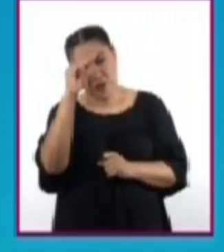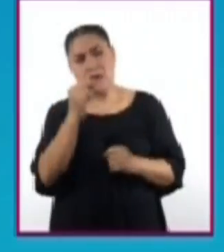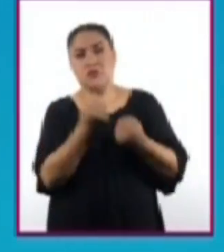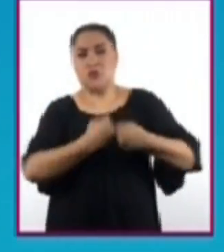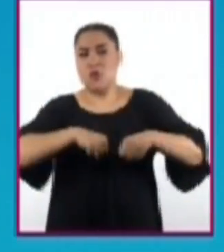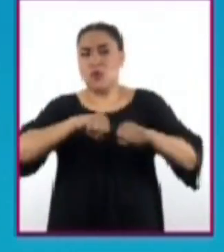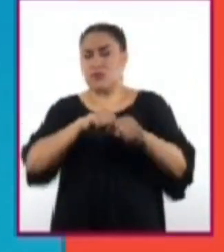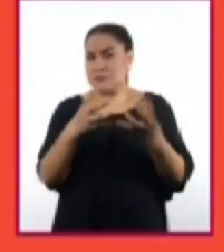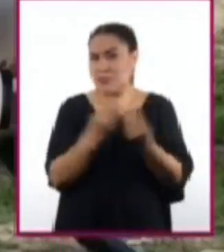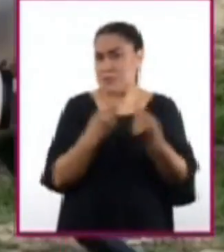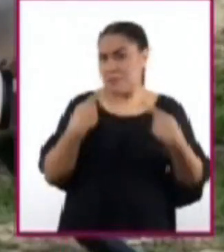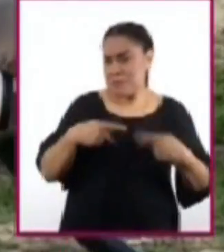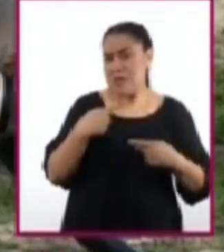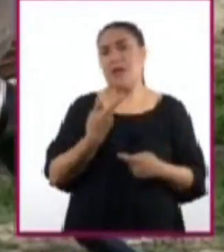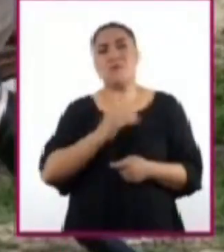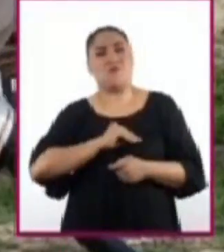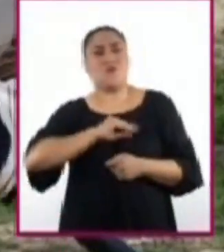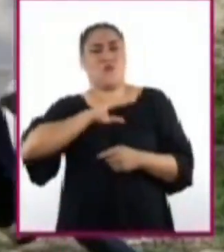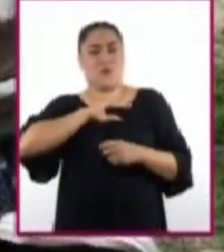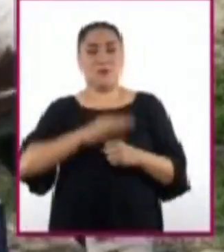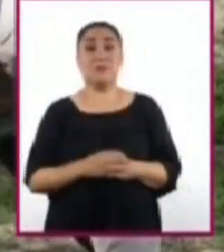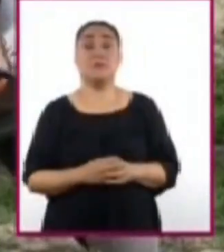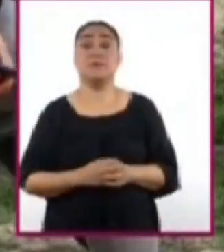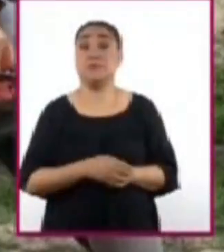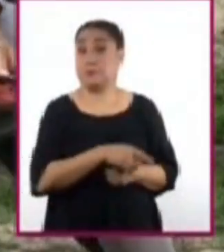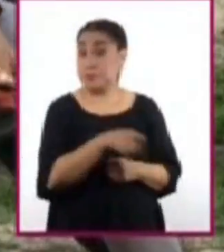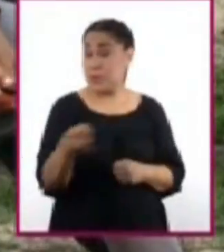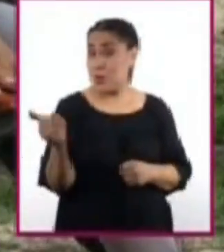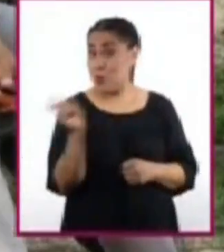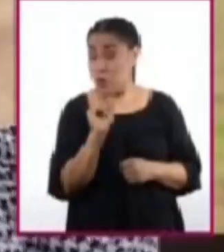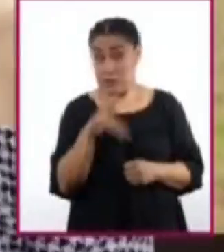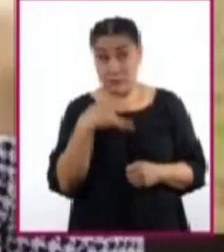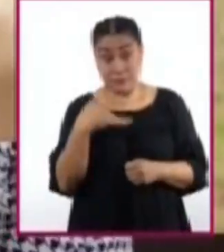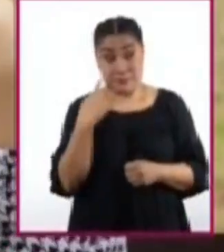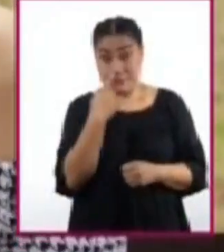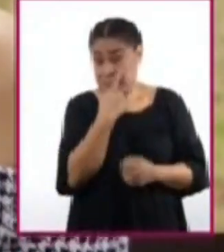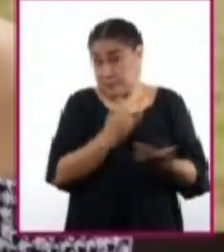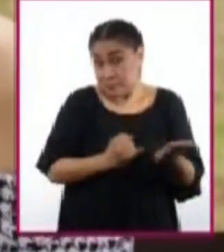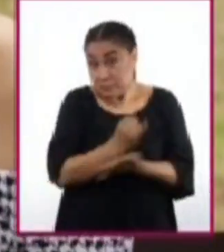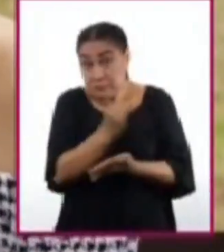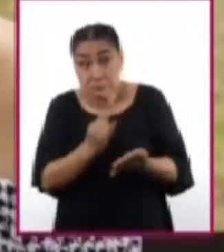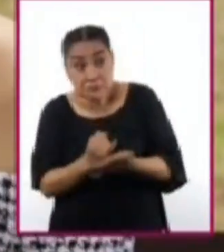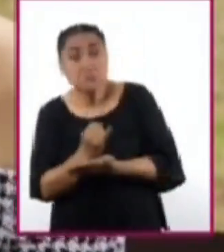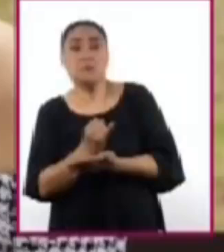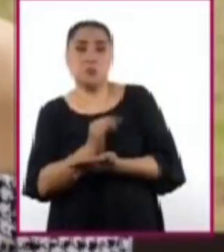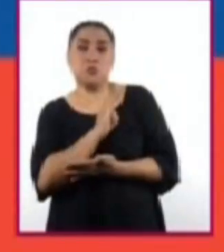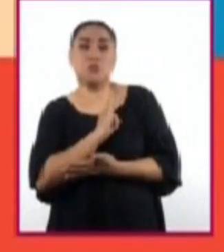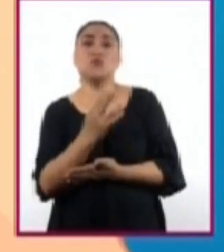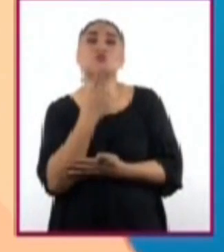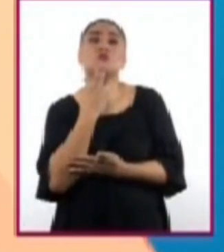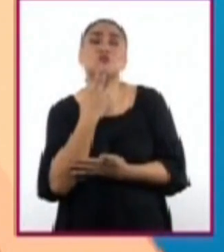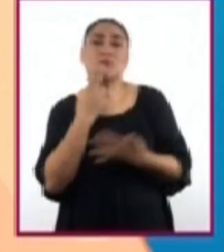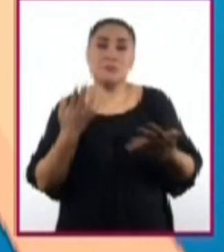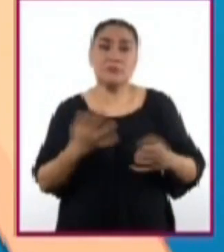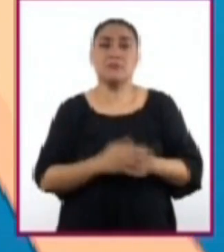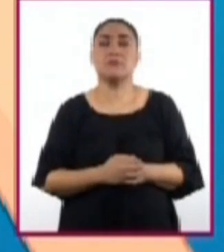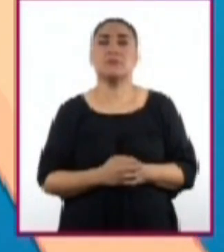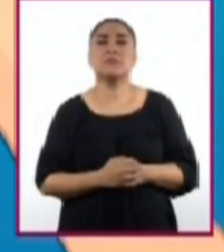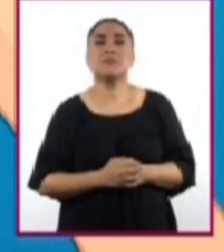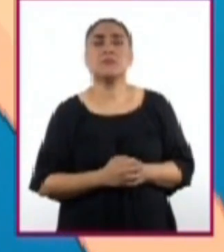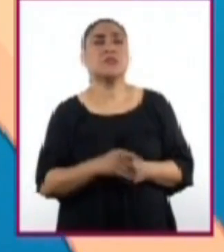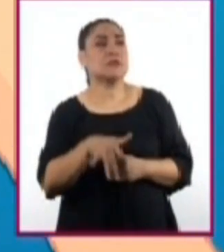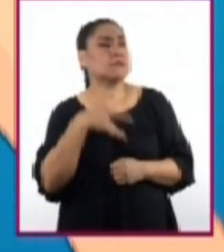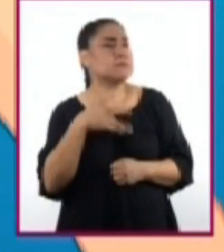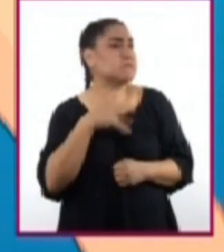social. Cuando tengas que tomar decisiones, te puede ayudar a seguir algunos pasos. Definir el